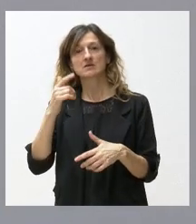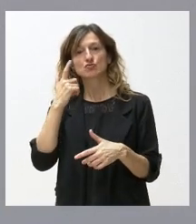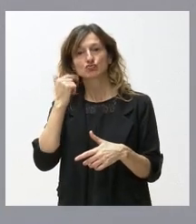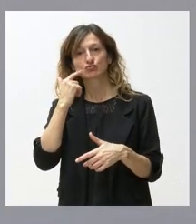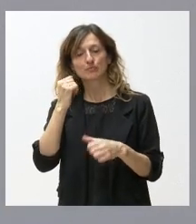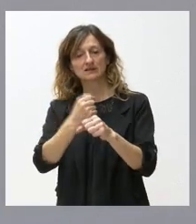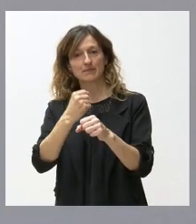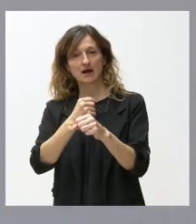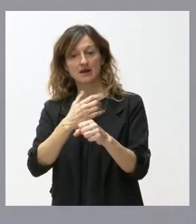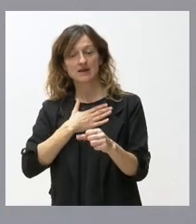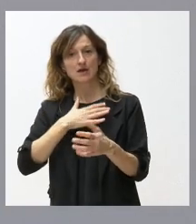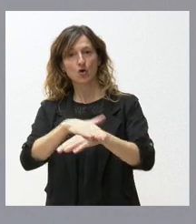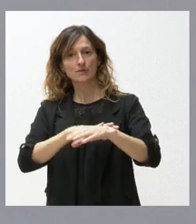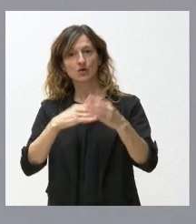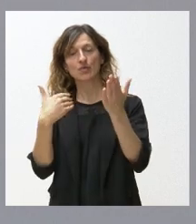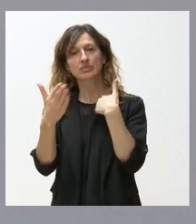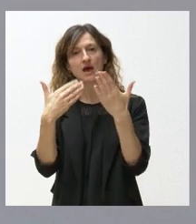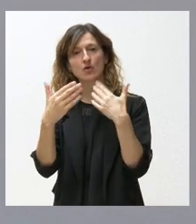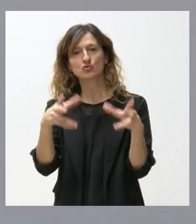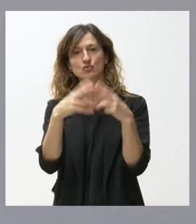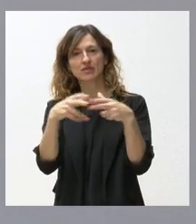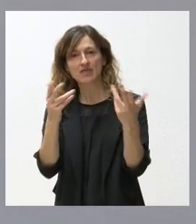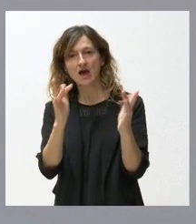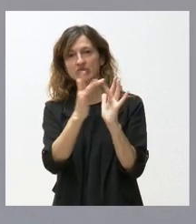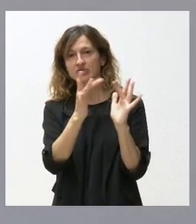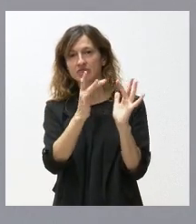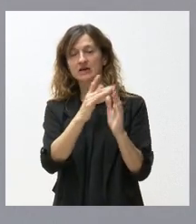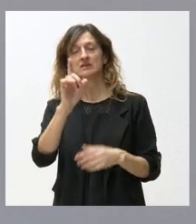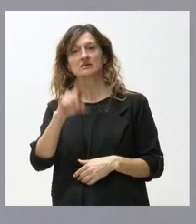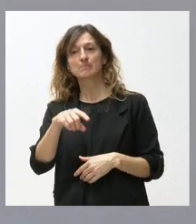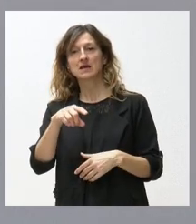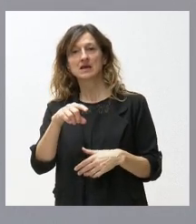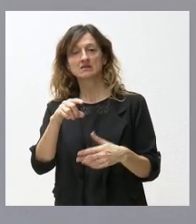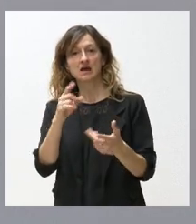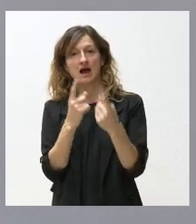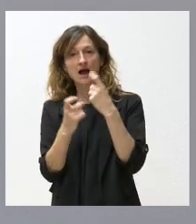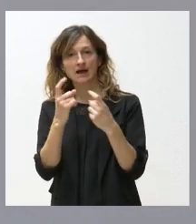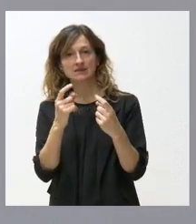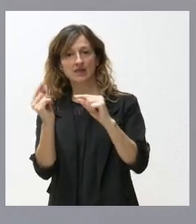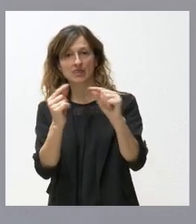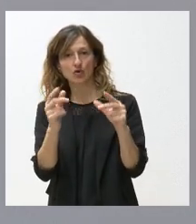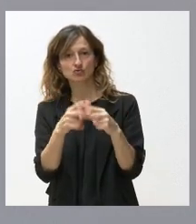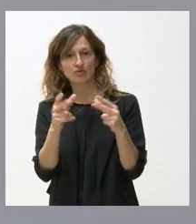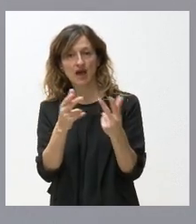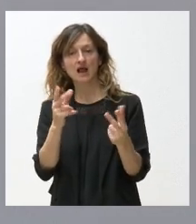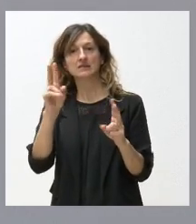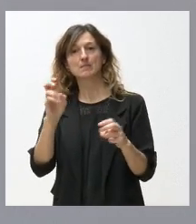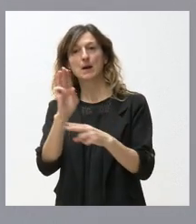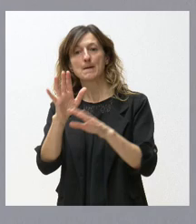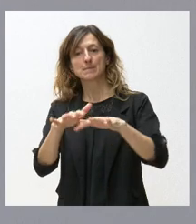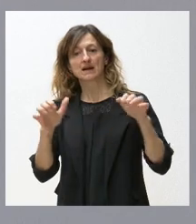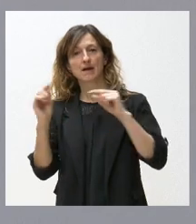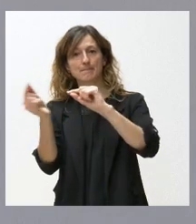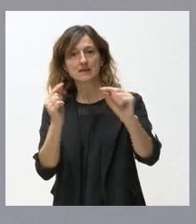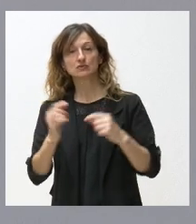Este es un Gobierno que dialoga, que dialoga con la sociedad, que dialoga con los agentes del diálogo social, que dialoga con el Parlamento. Ayer la mayor parte